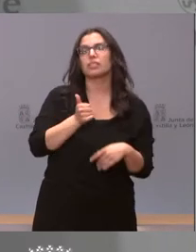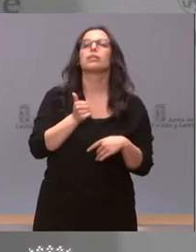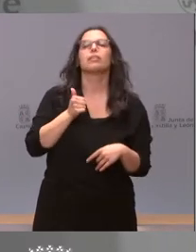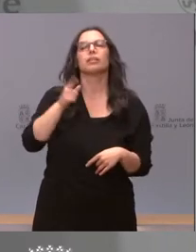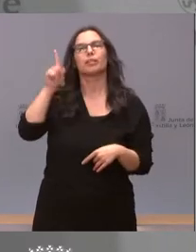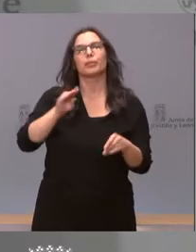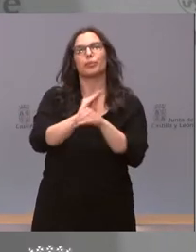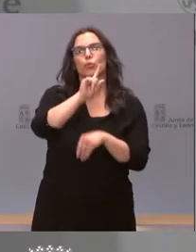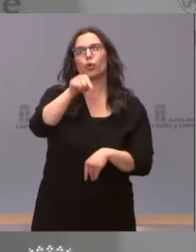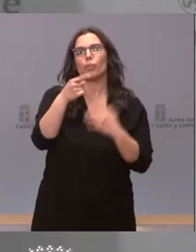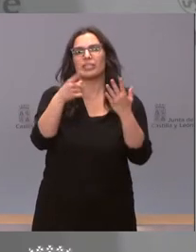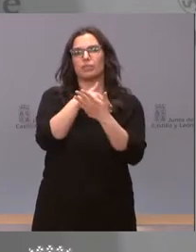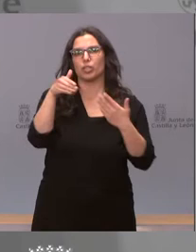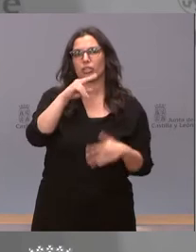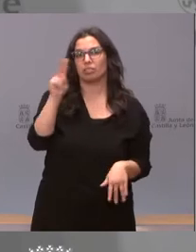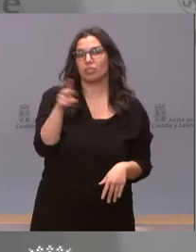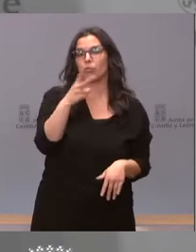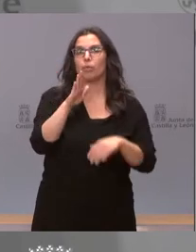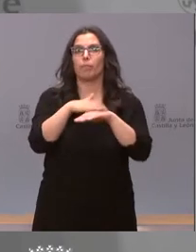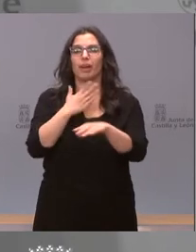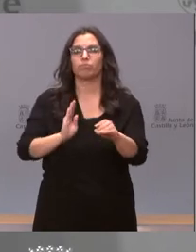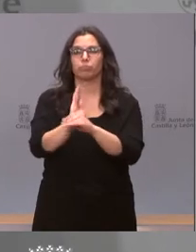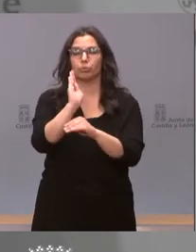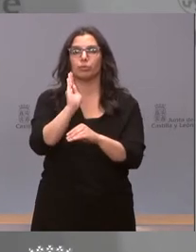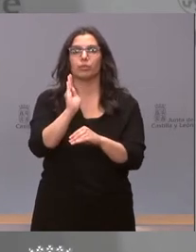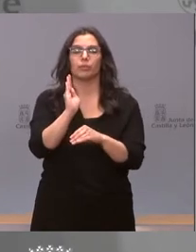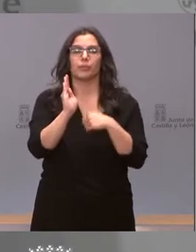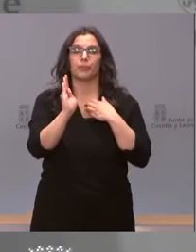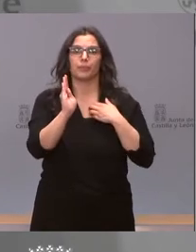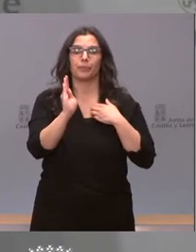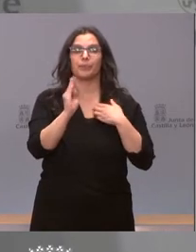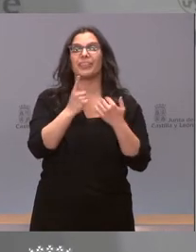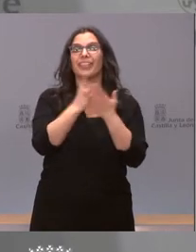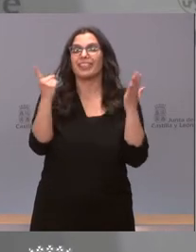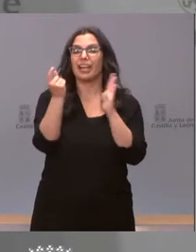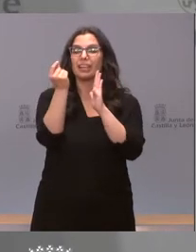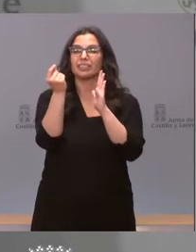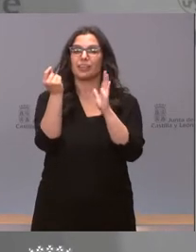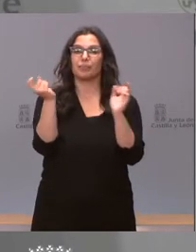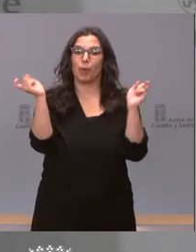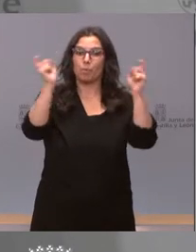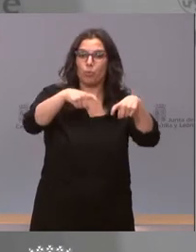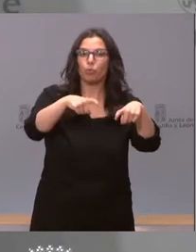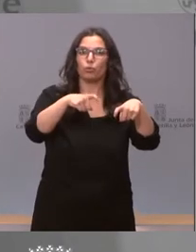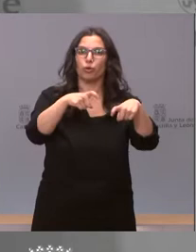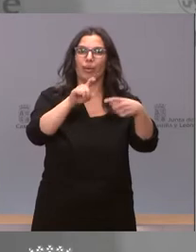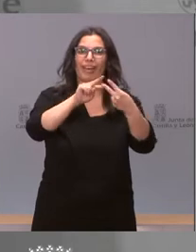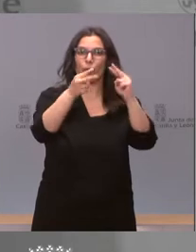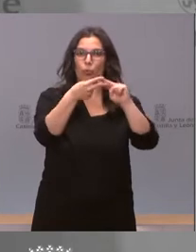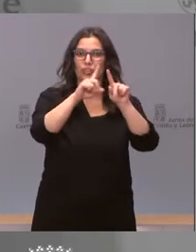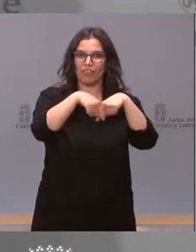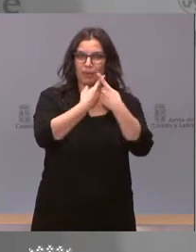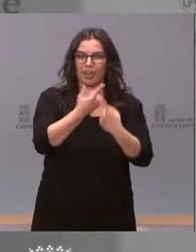destina 1,6 millones de euros para financiar los 16 puntos de encuentro familiar y un nuevo programa